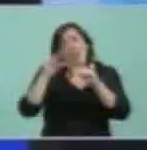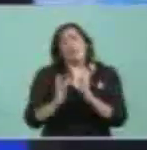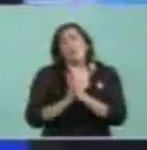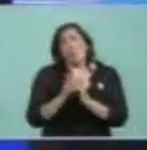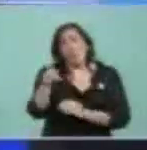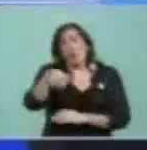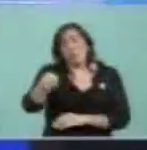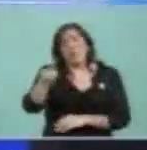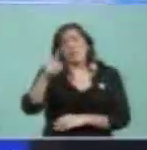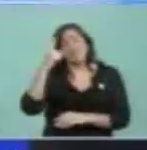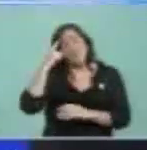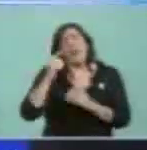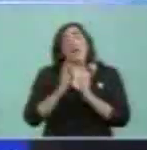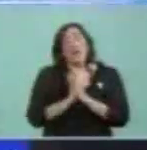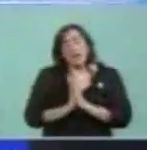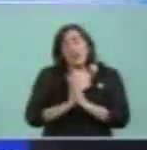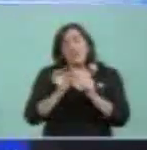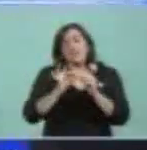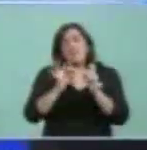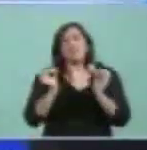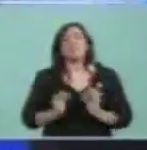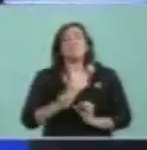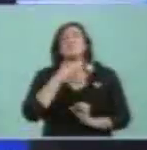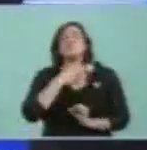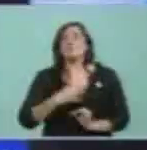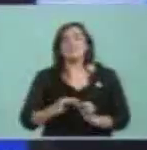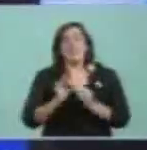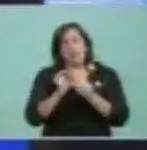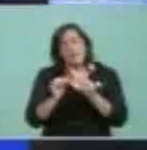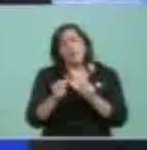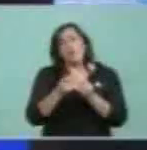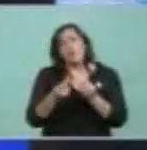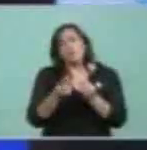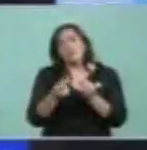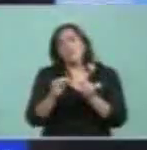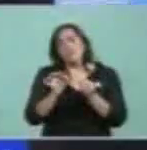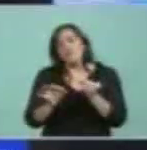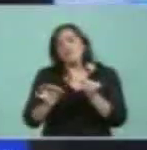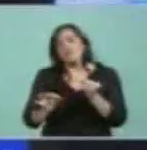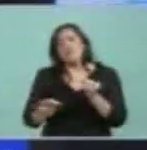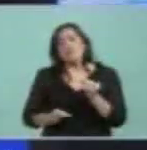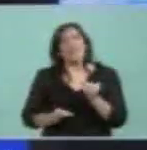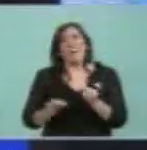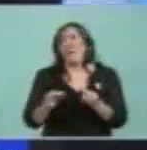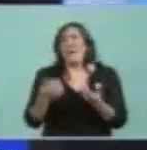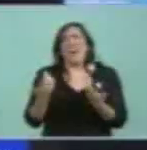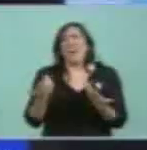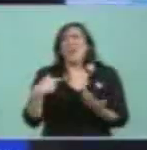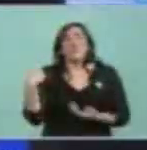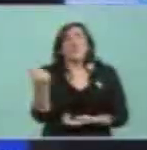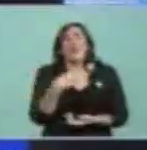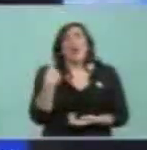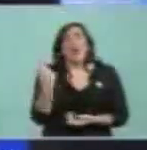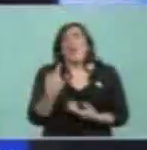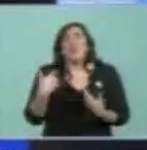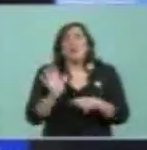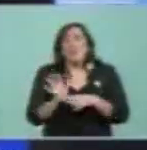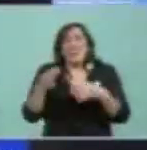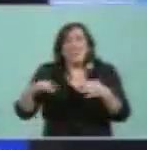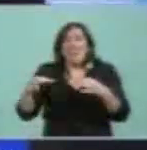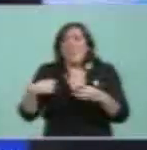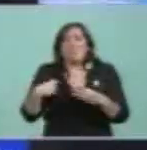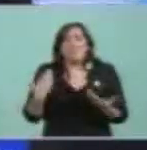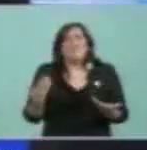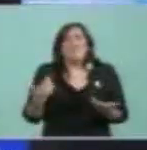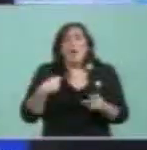y que se den cuenta de los frágiles y temporales que somos todos y